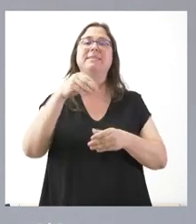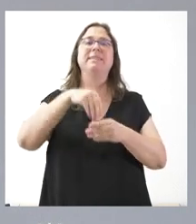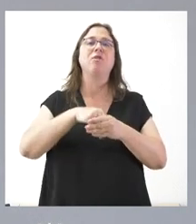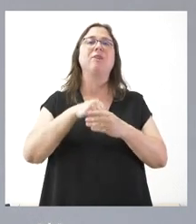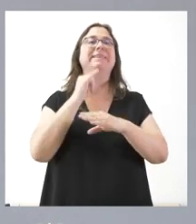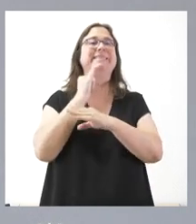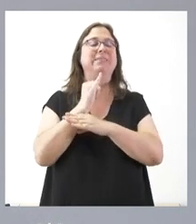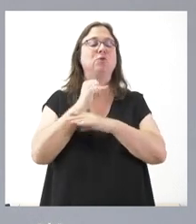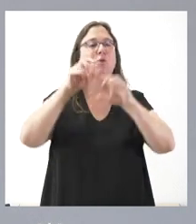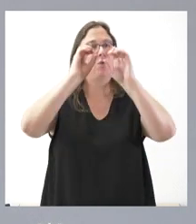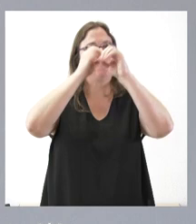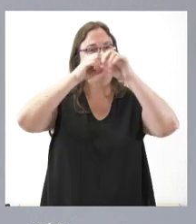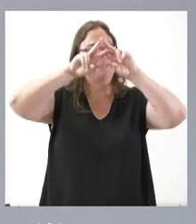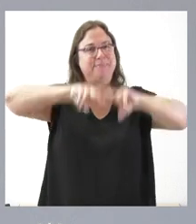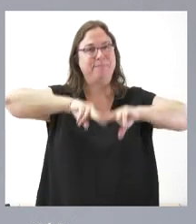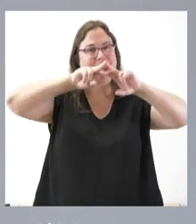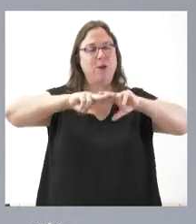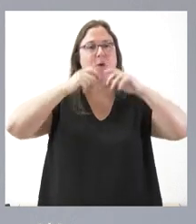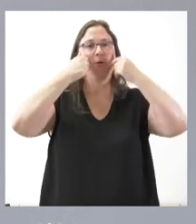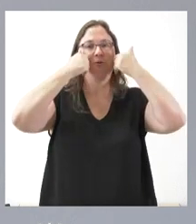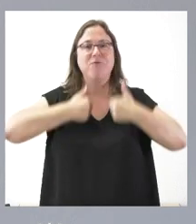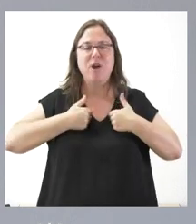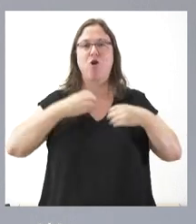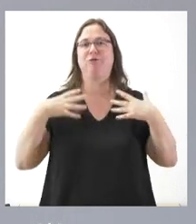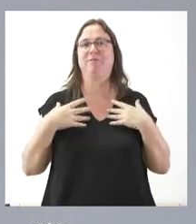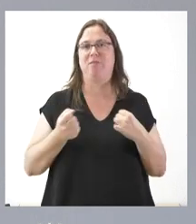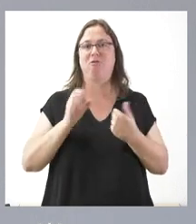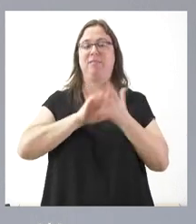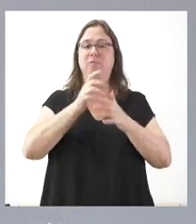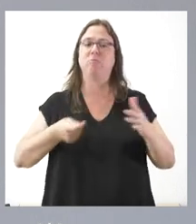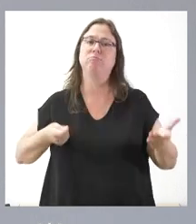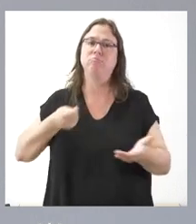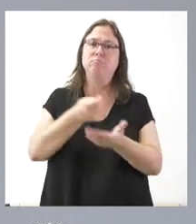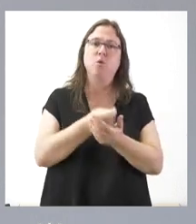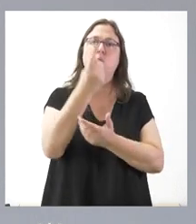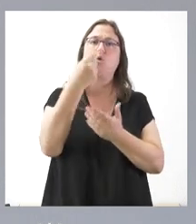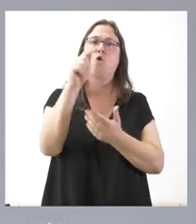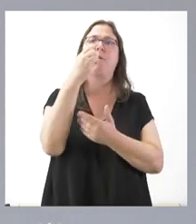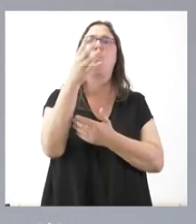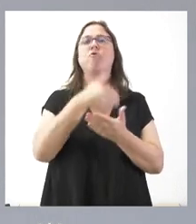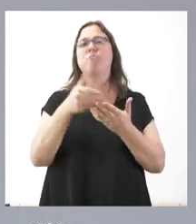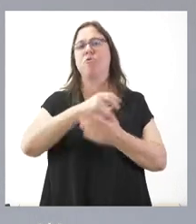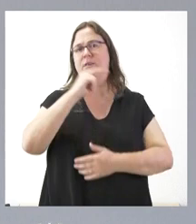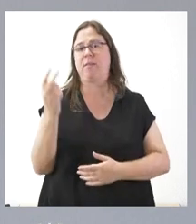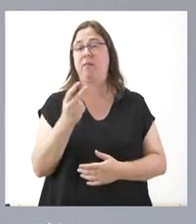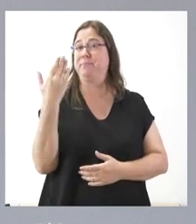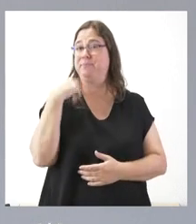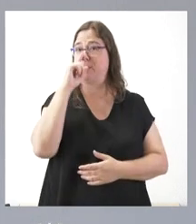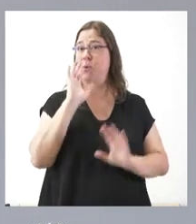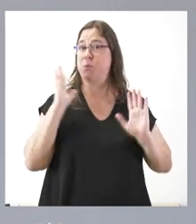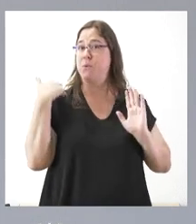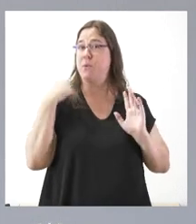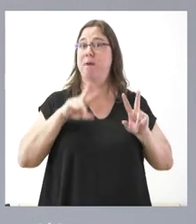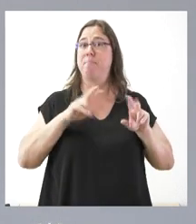de investigación biosanitaria de Castilla y León, para lo cual hacemos una aportación de 1,4 millones de euros. Saben ustedes que inicialmente teníamos